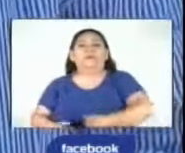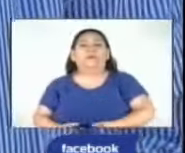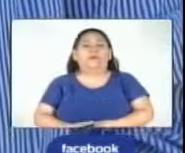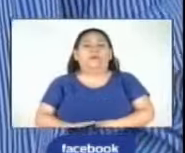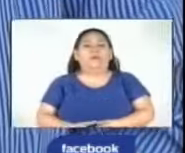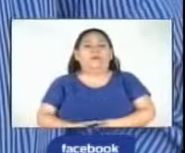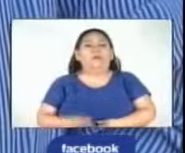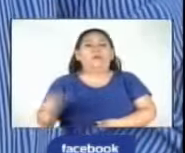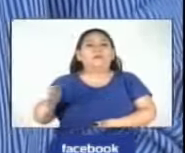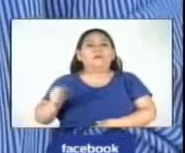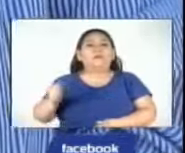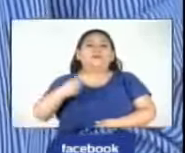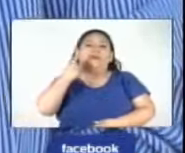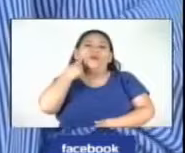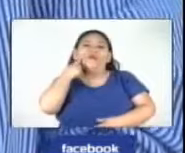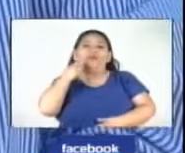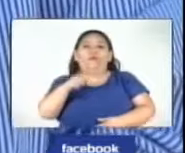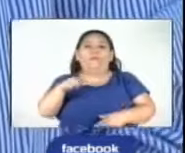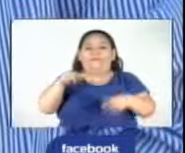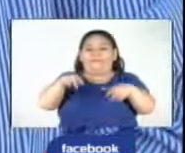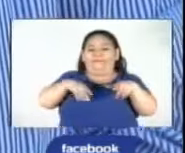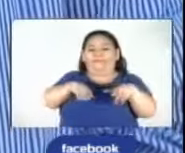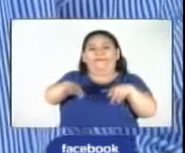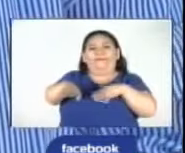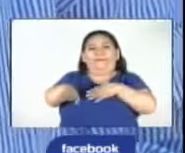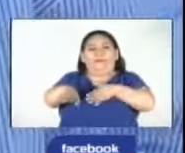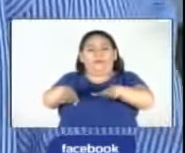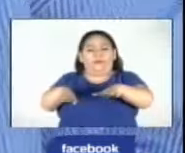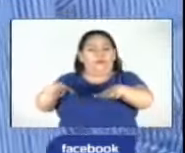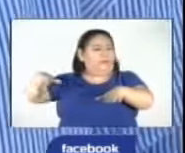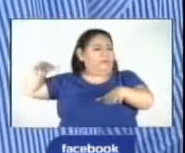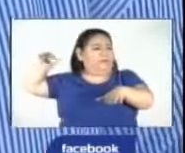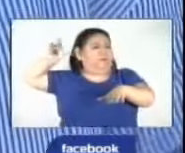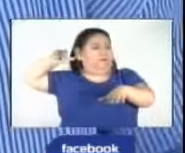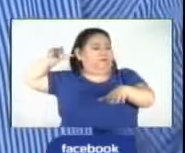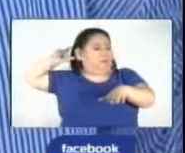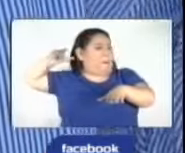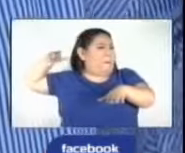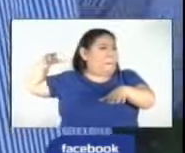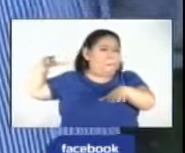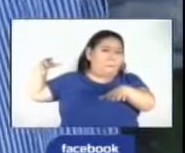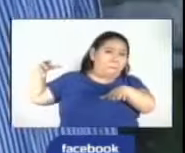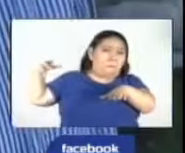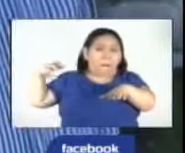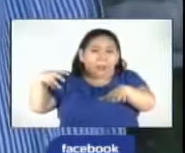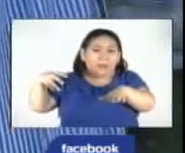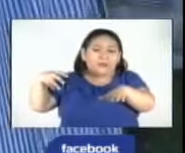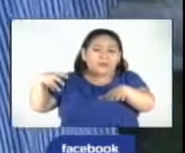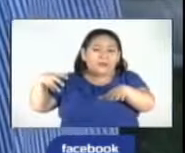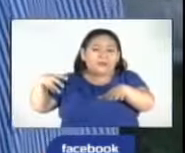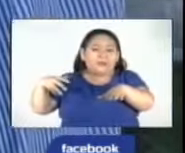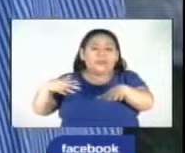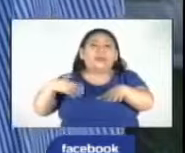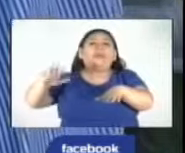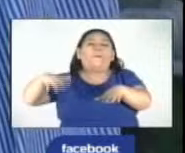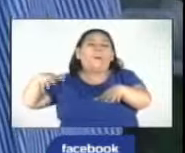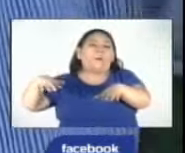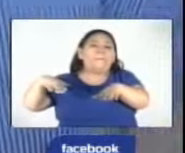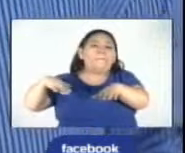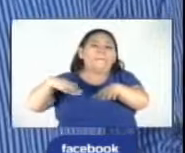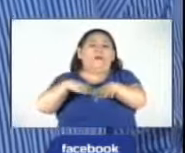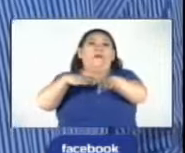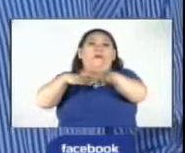Y cuando pasé a cabal por el triángulo que está acá, oí el impacto y luego